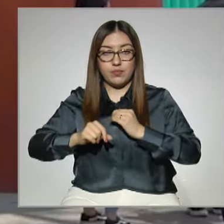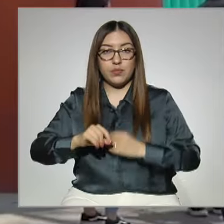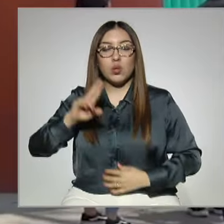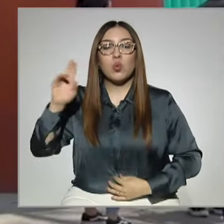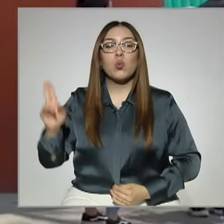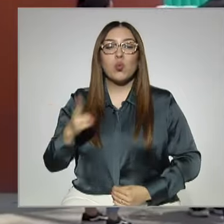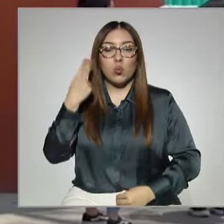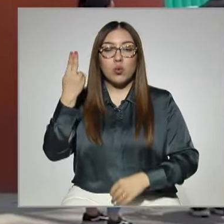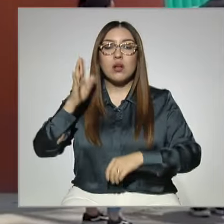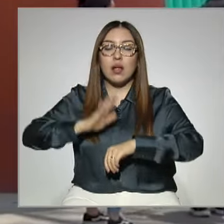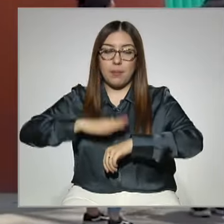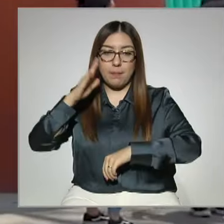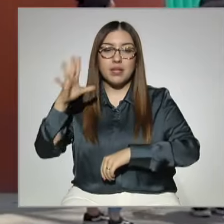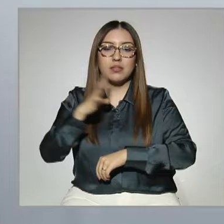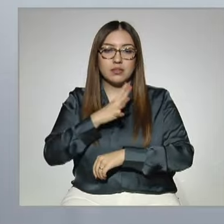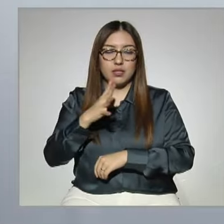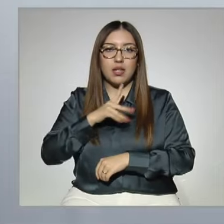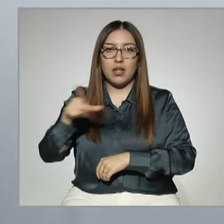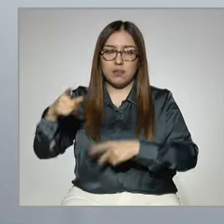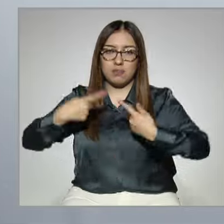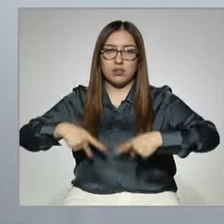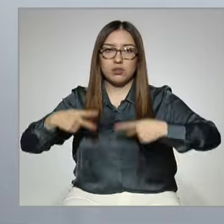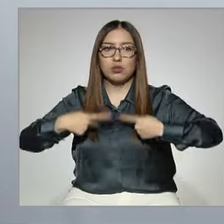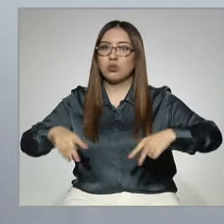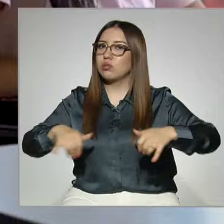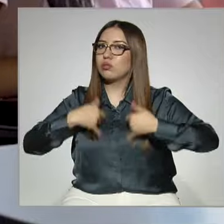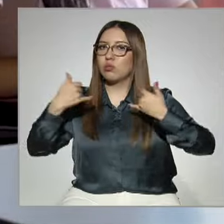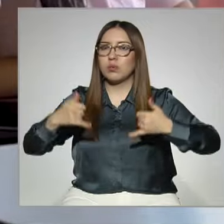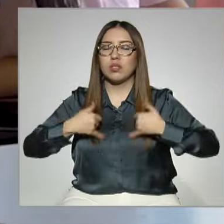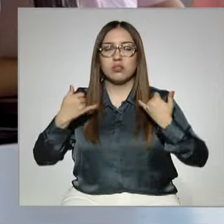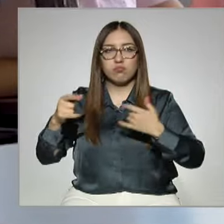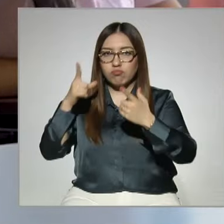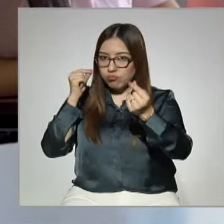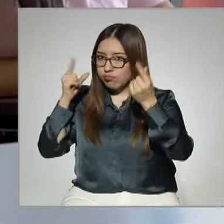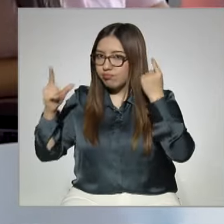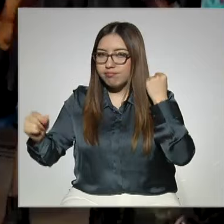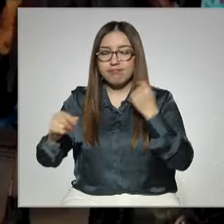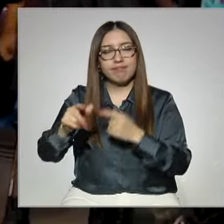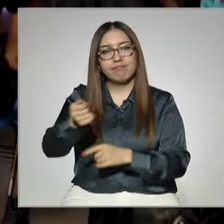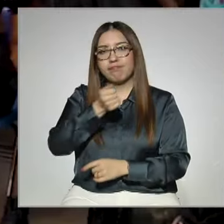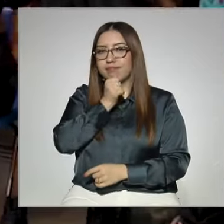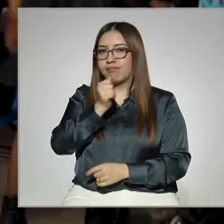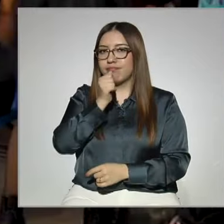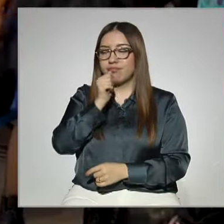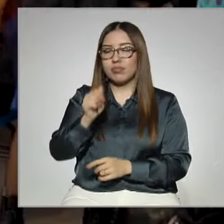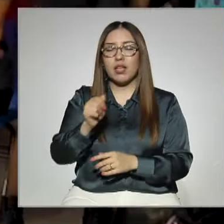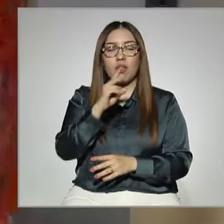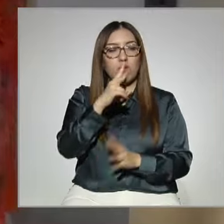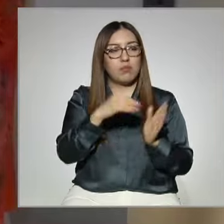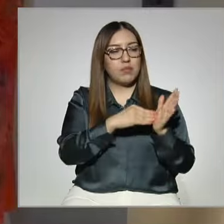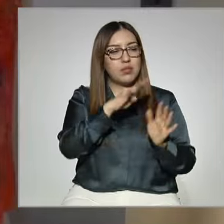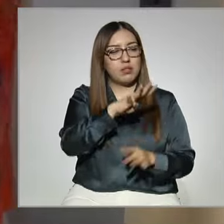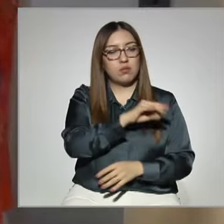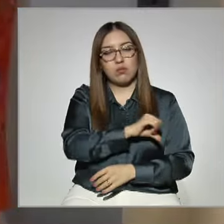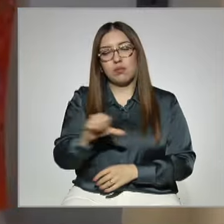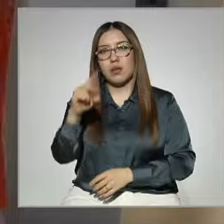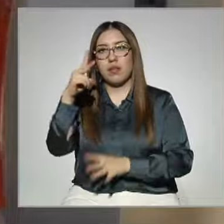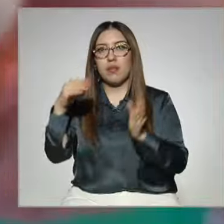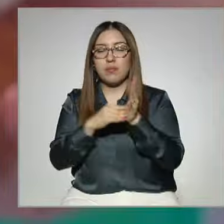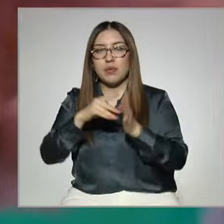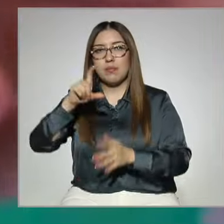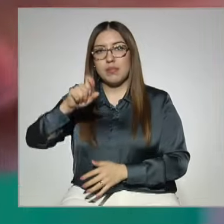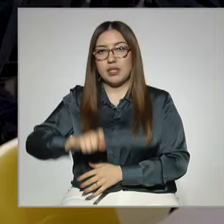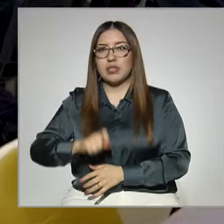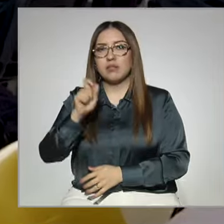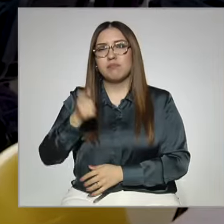que se registró el más alto número de jóvenes que no terminaron la escuela en el ciclo 2019-2020, con 3